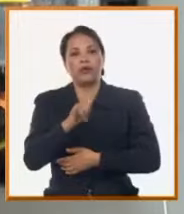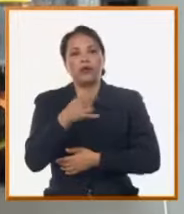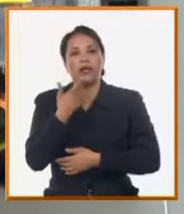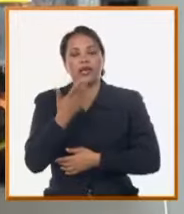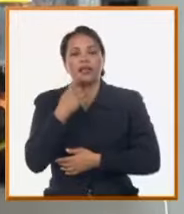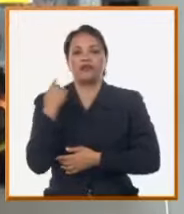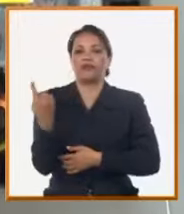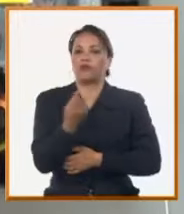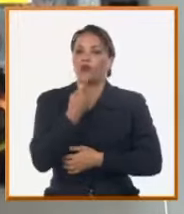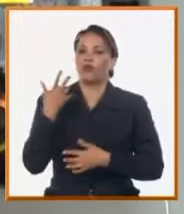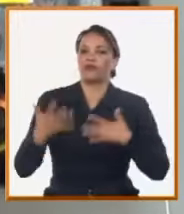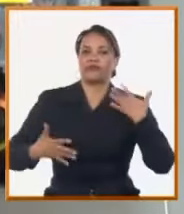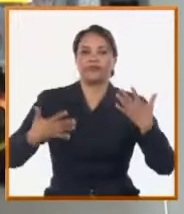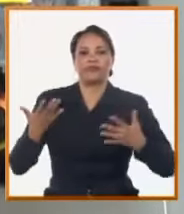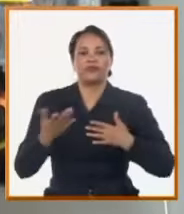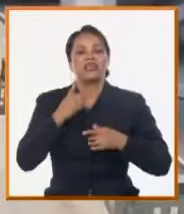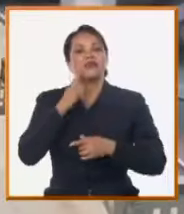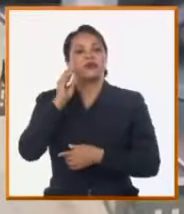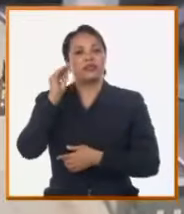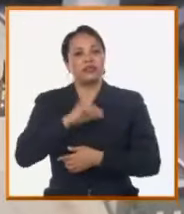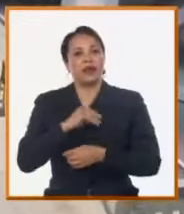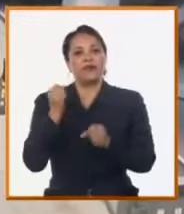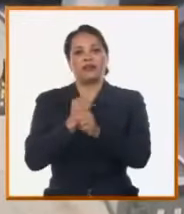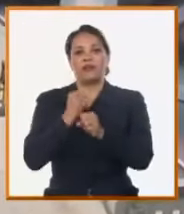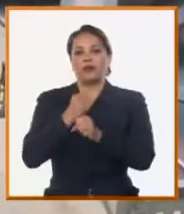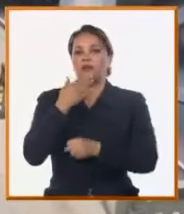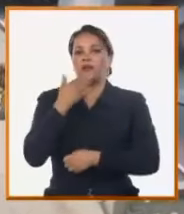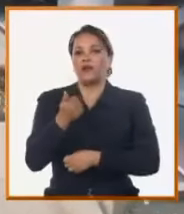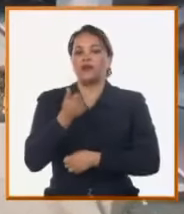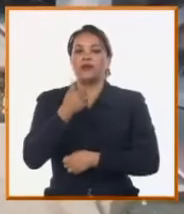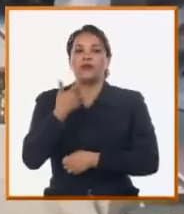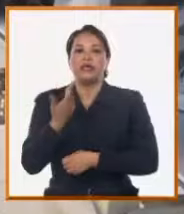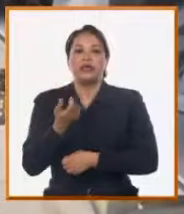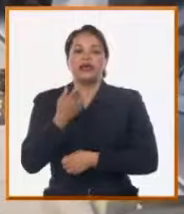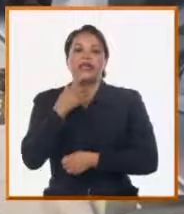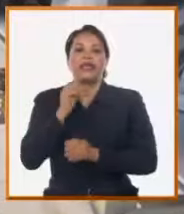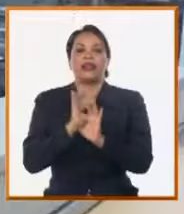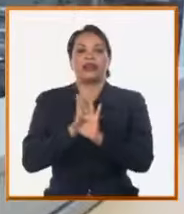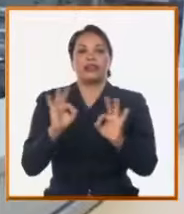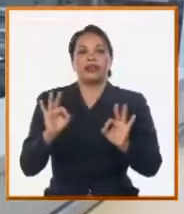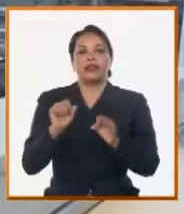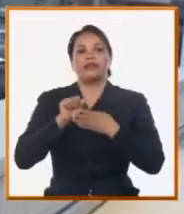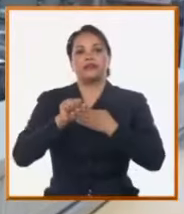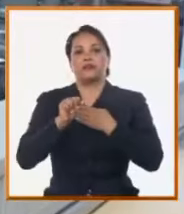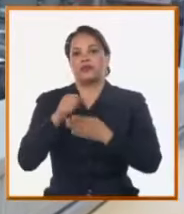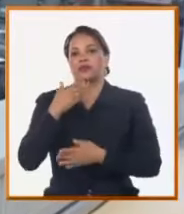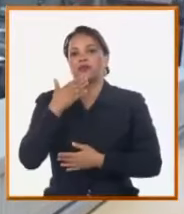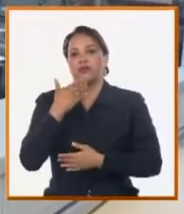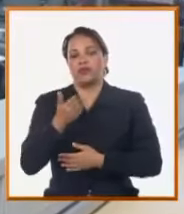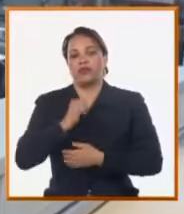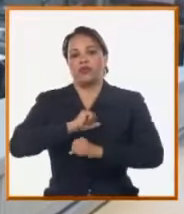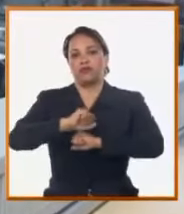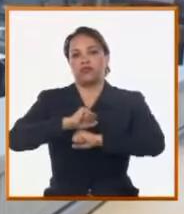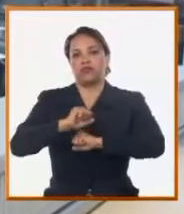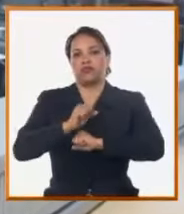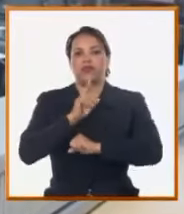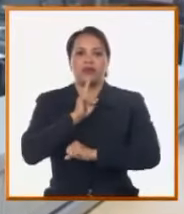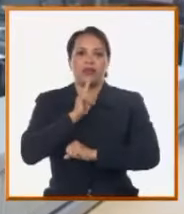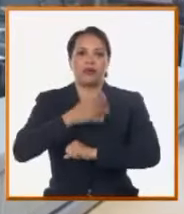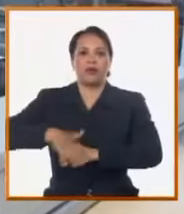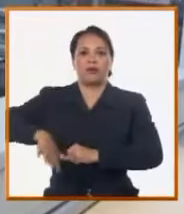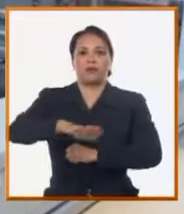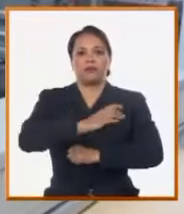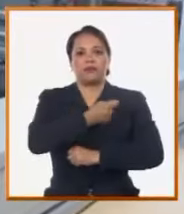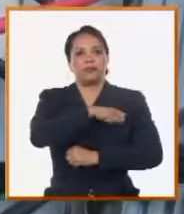satisfechos de saber que su labor contribuye al mejoramiento de la calidad y del servicio de abasto de agua a nuestra población.